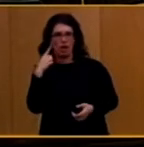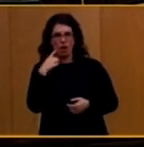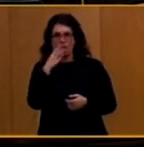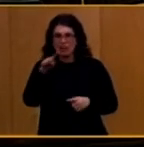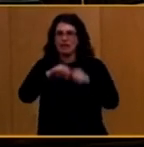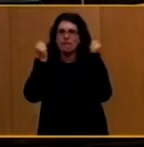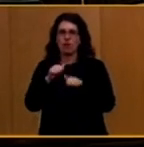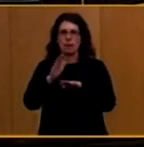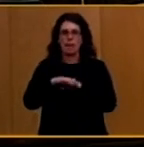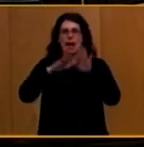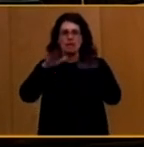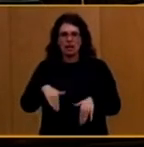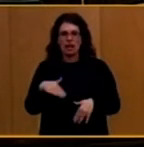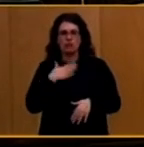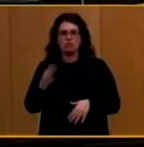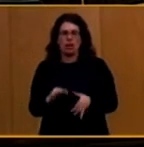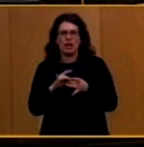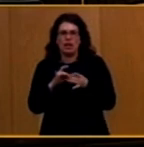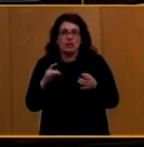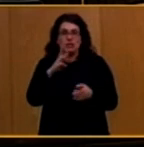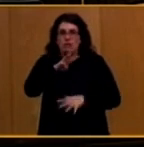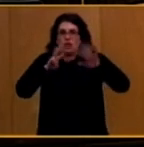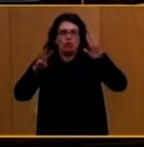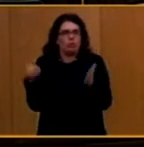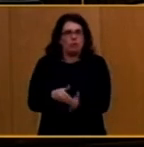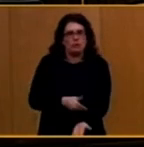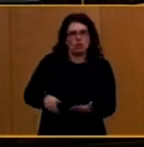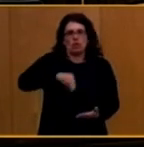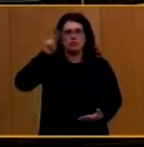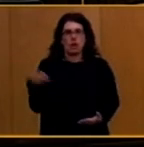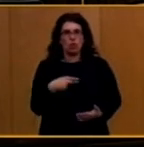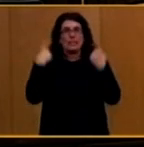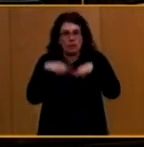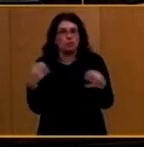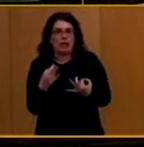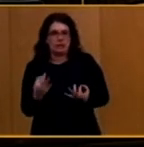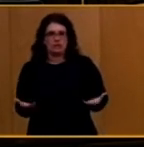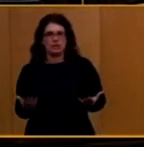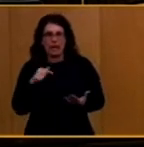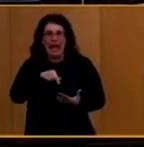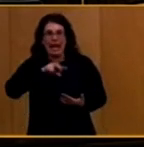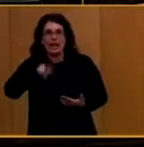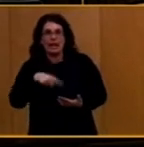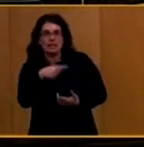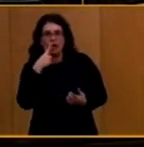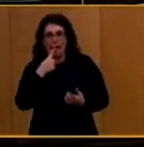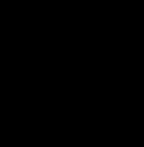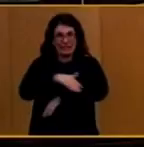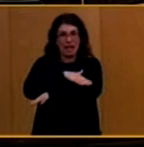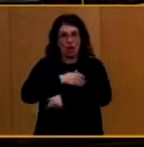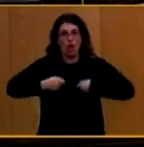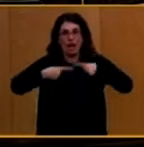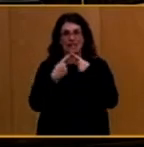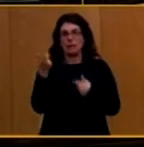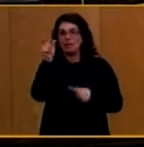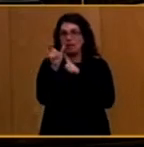de alguna forma también los 38.000 millones de euros que sabemos lo que es, que es más que lo que gasta el Estado en la partida de todas las fuerzas